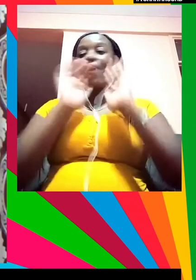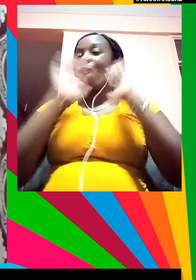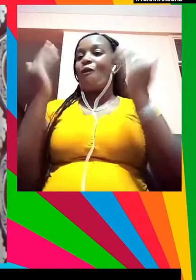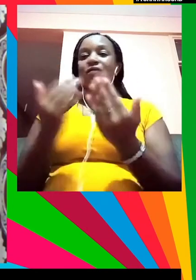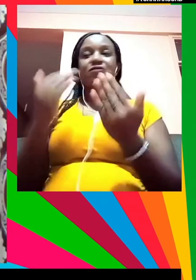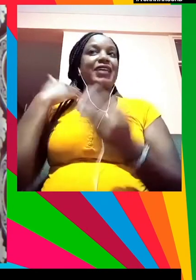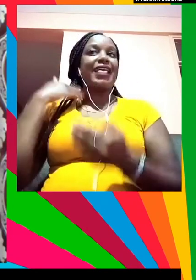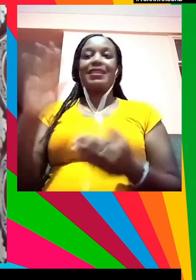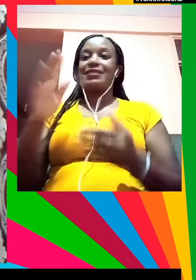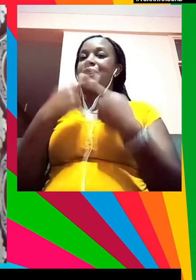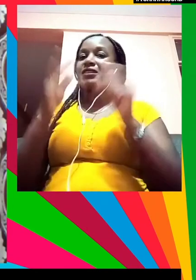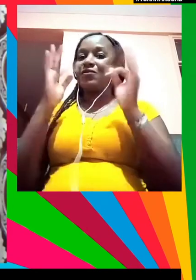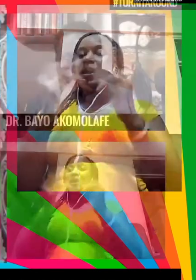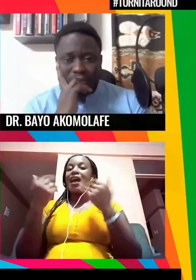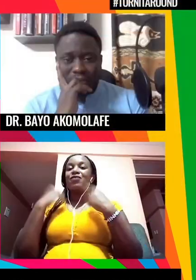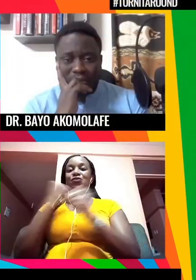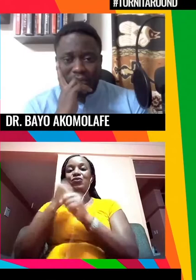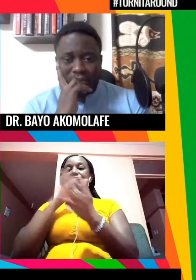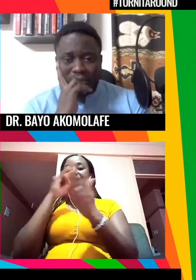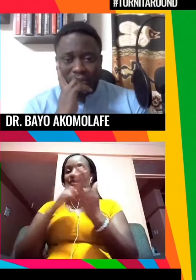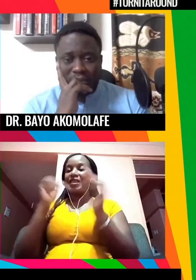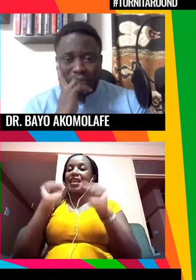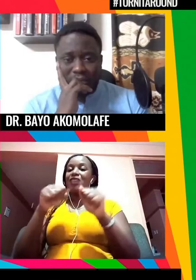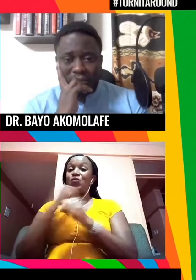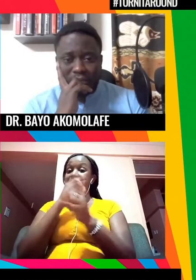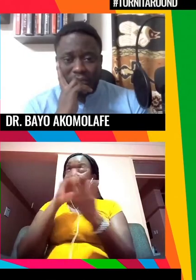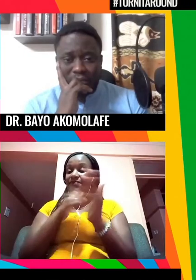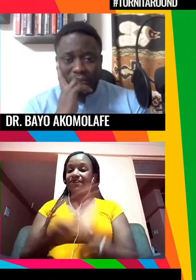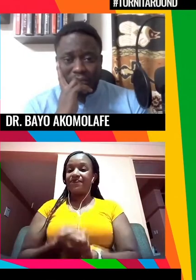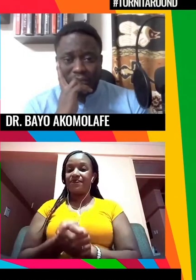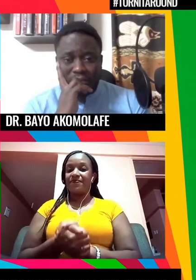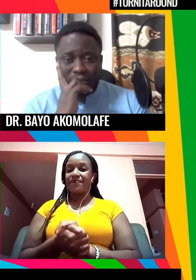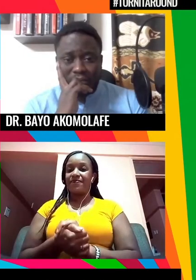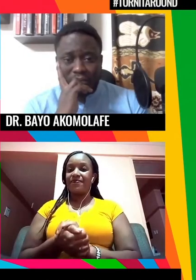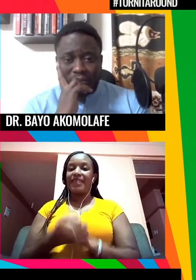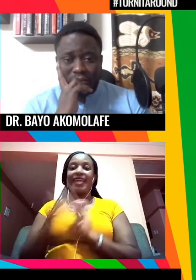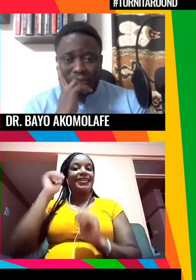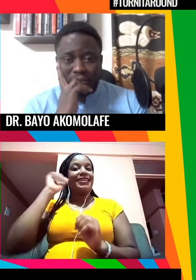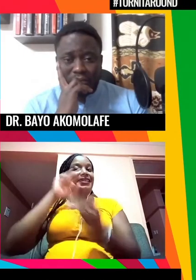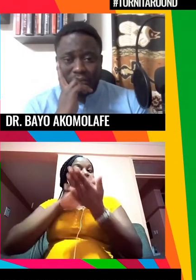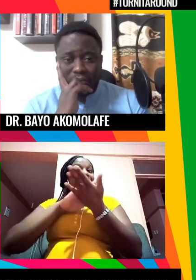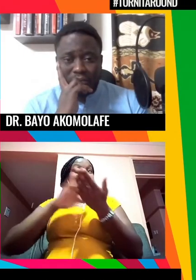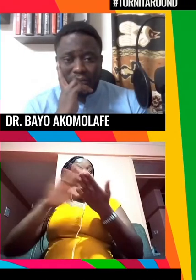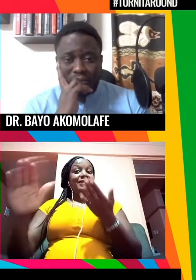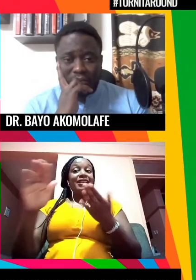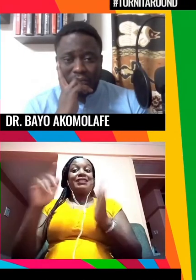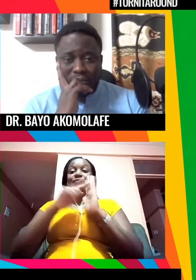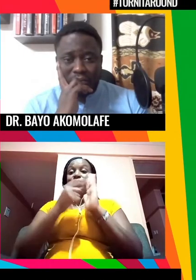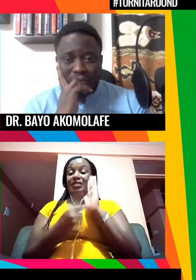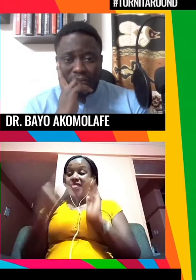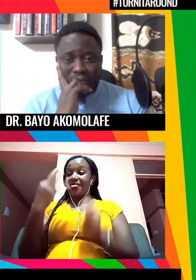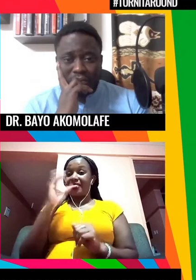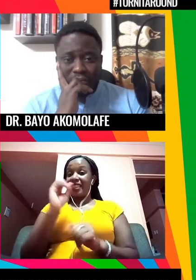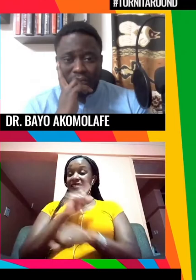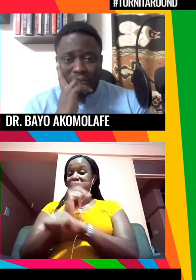que es tan necesario gracias Natasha me gustaría rápidamente en 30 segundos que me respondas a lo siguiente